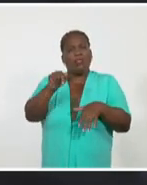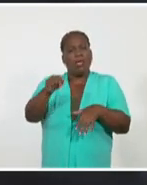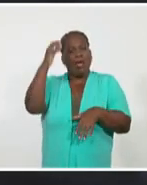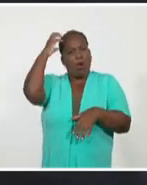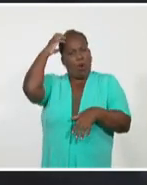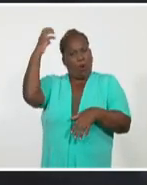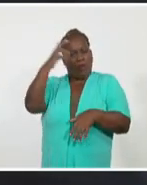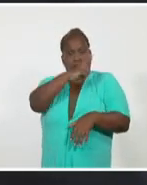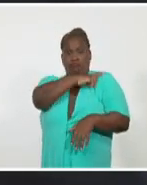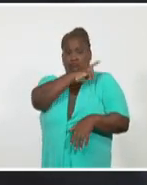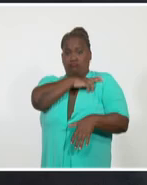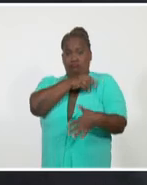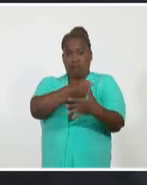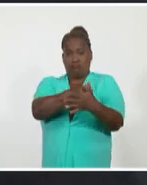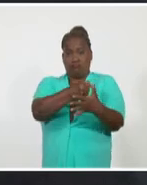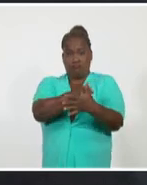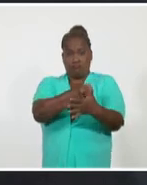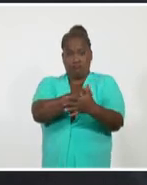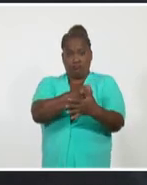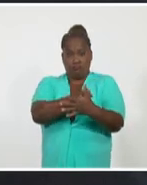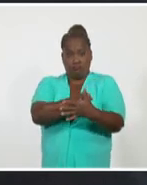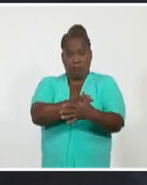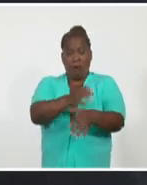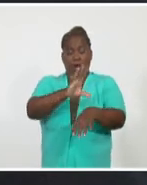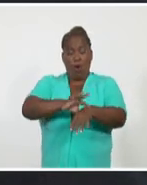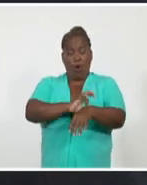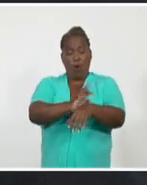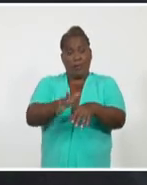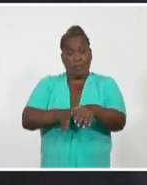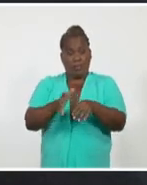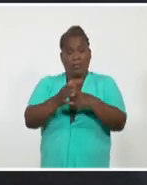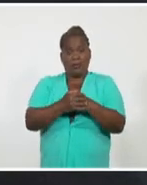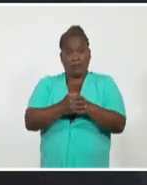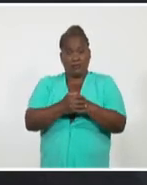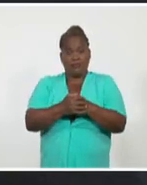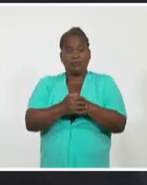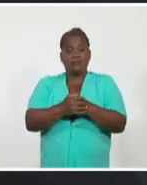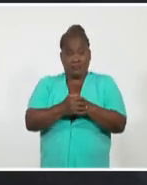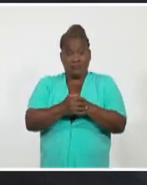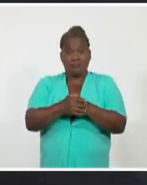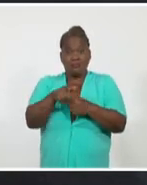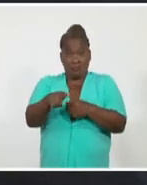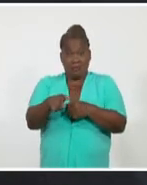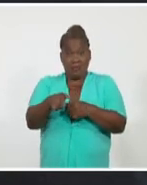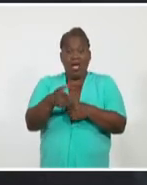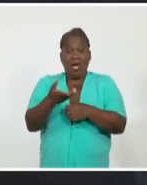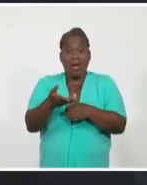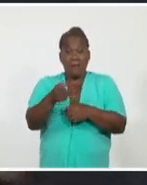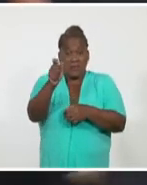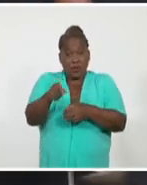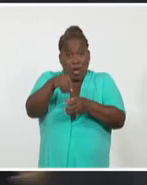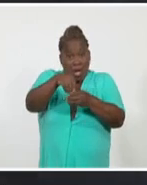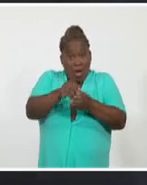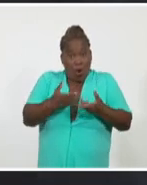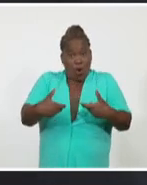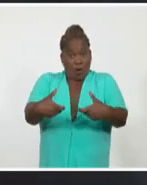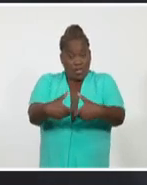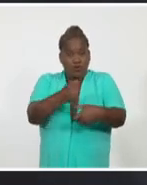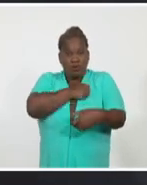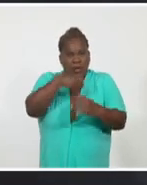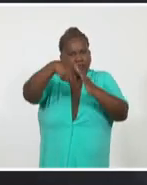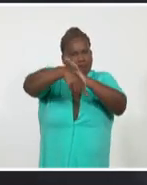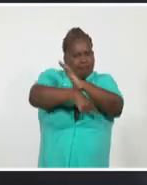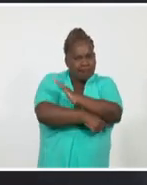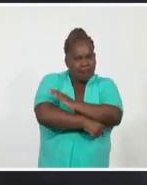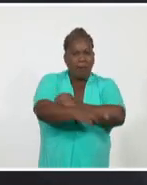para enfrentar la pandemia de COVID-19. Los parlamentarios quieren llegar a fondo, entre otros objetivos, con